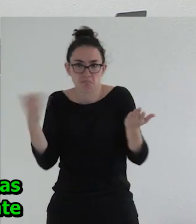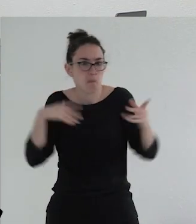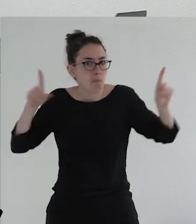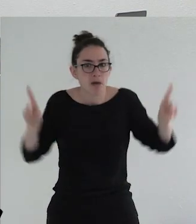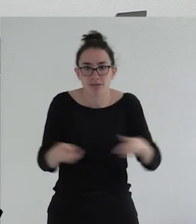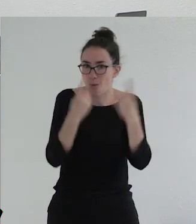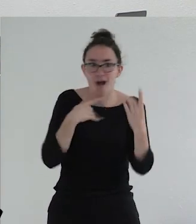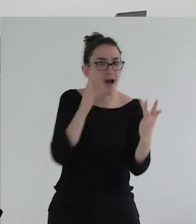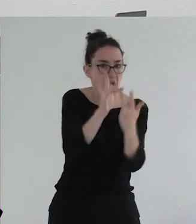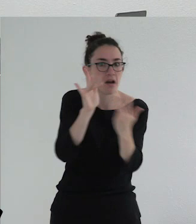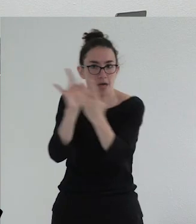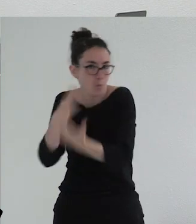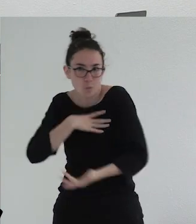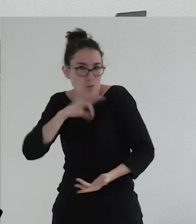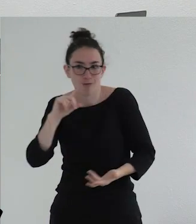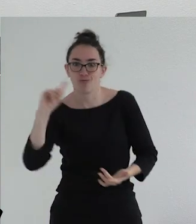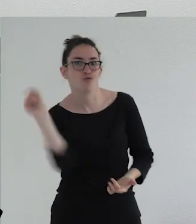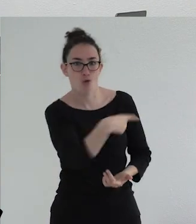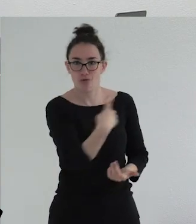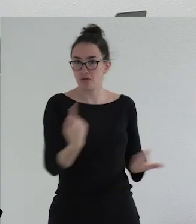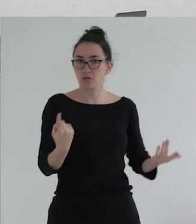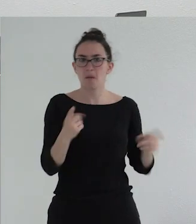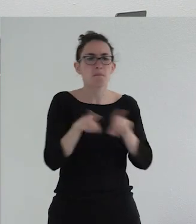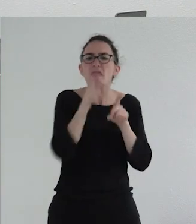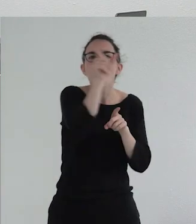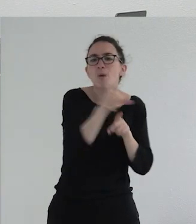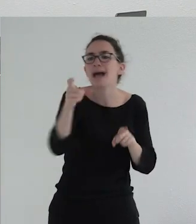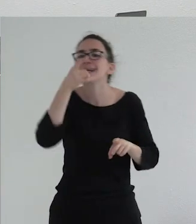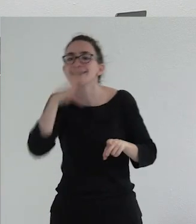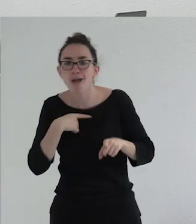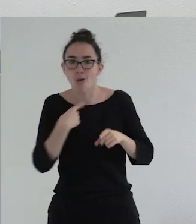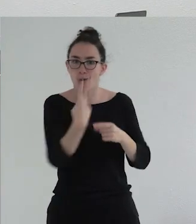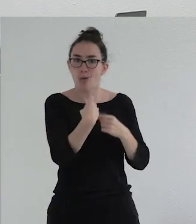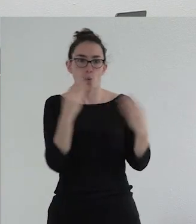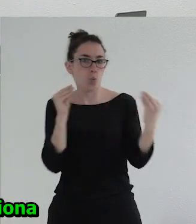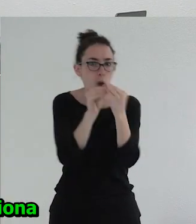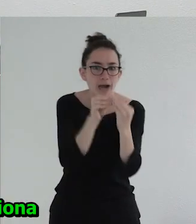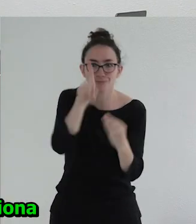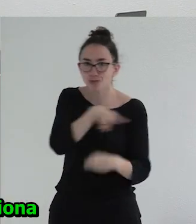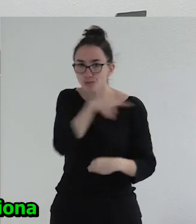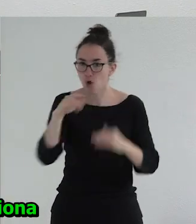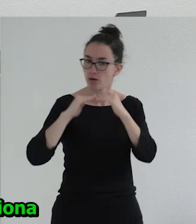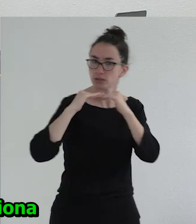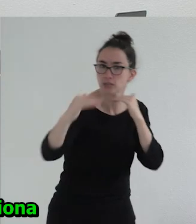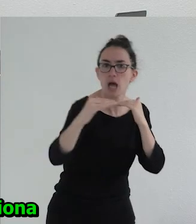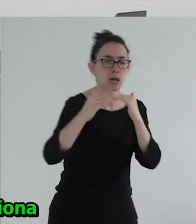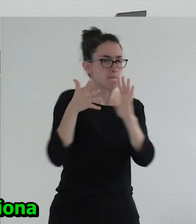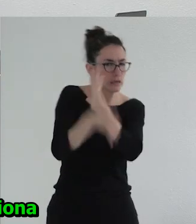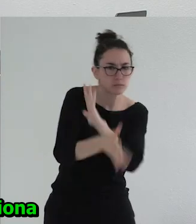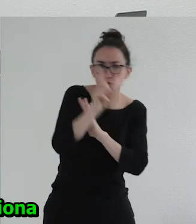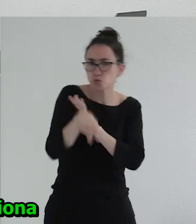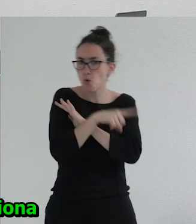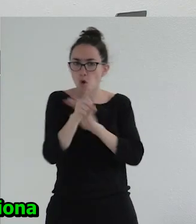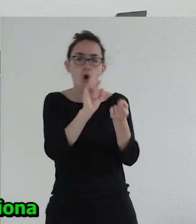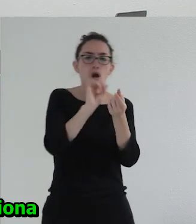gente sin necesidad de establecer si exactamente es esa identidad o no la es, si la comparte, si va a ser estática toda la vida, si en qué momento la decide. Bueno, la